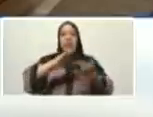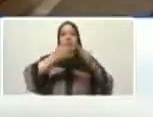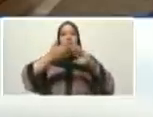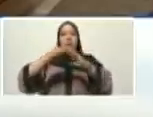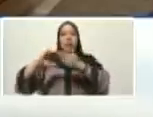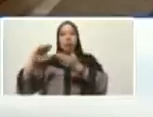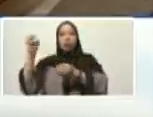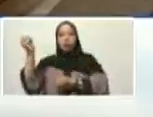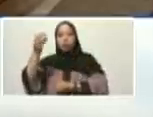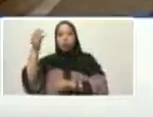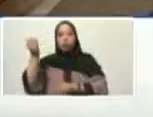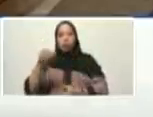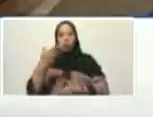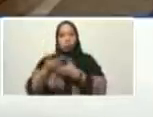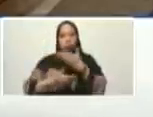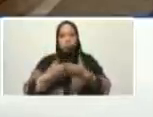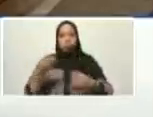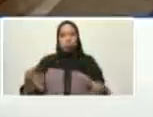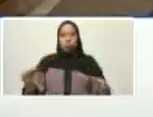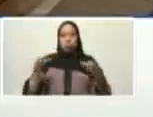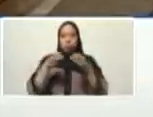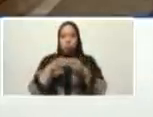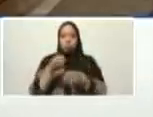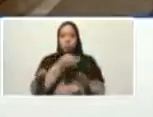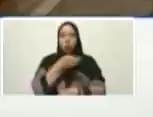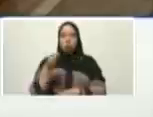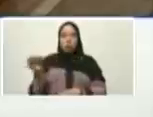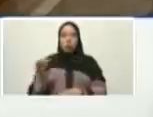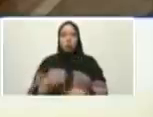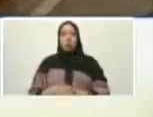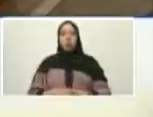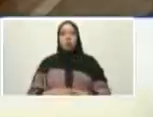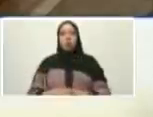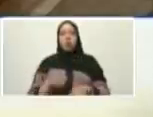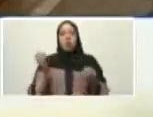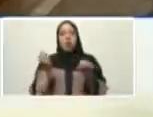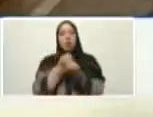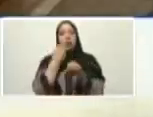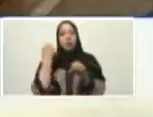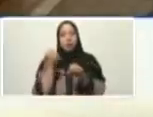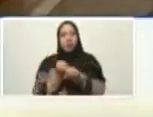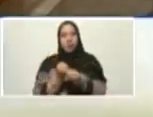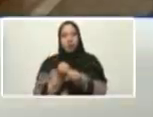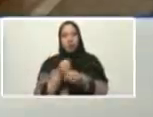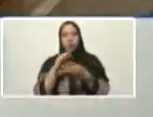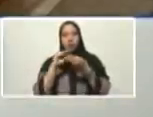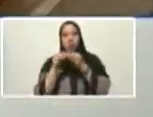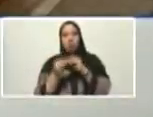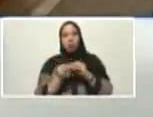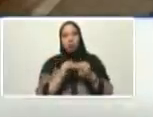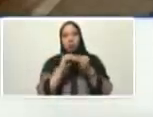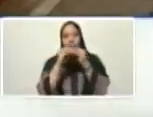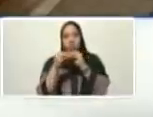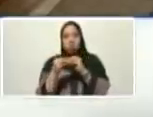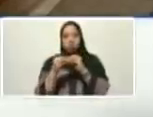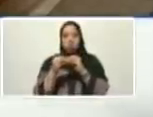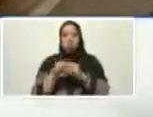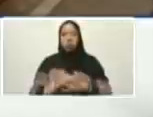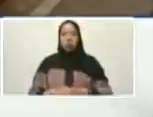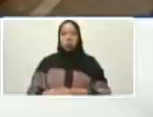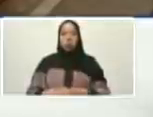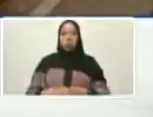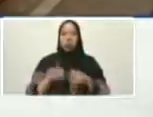comunal una poderosa comuna el trabajo de organización para construir el